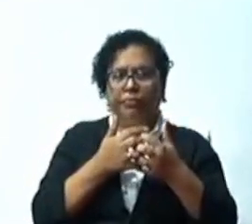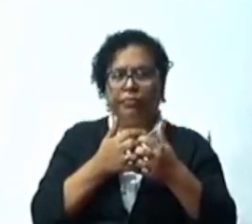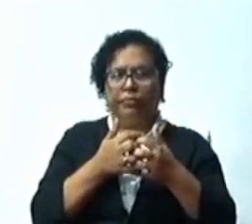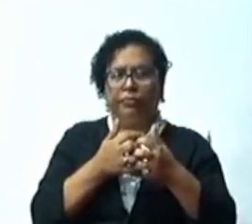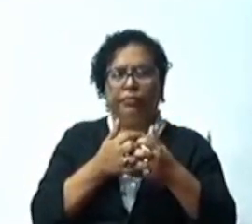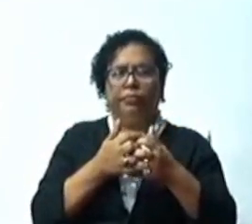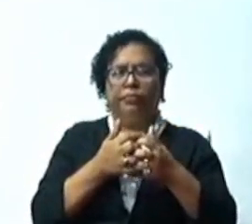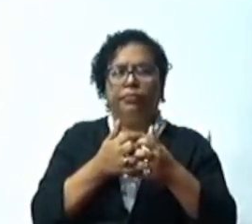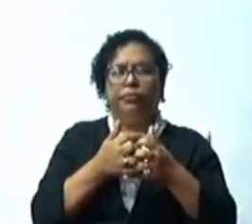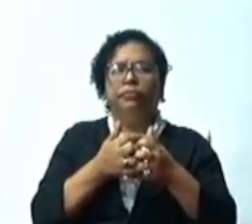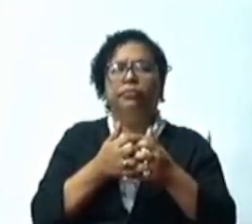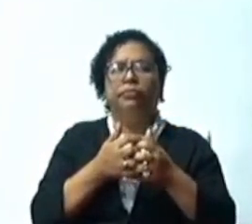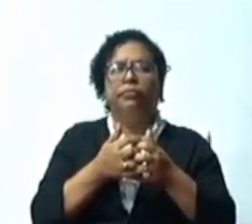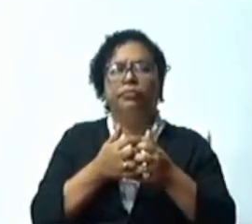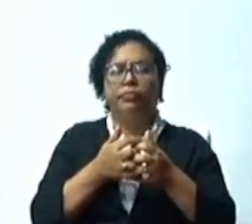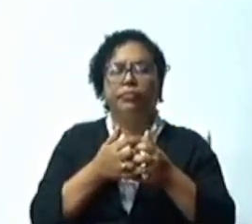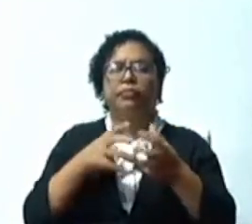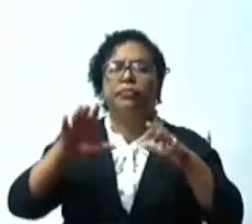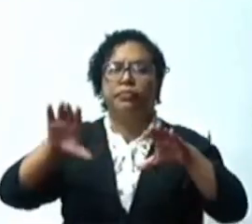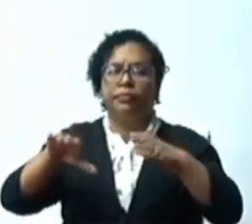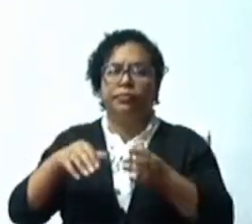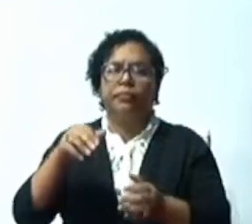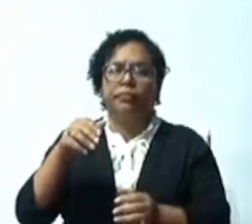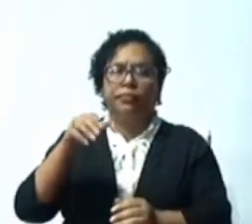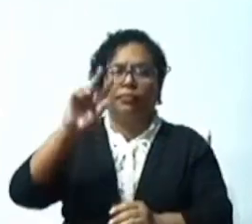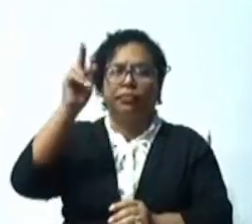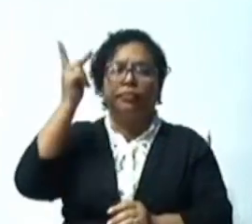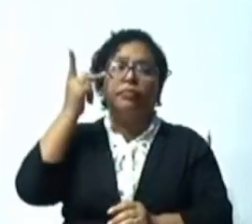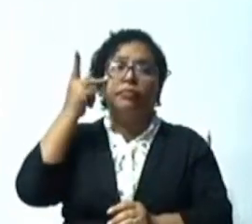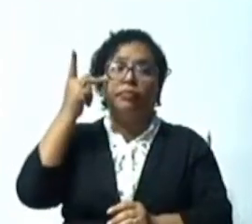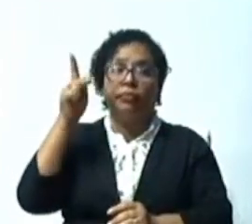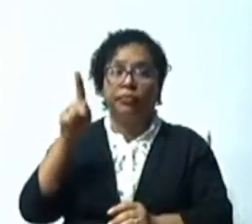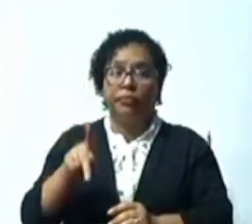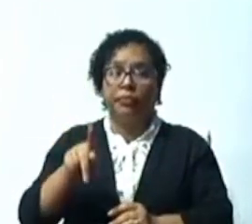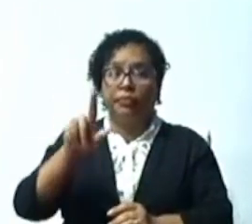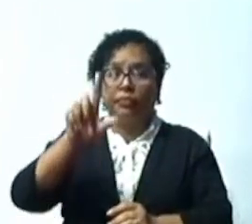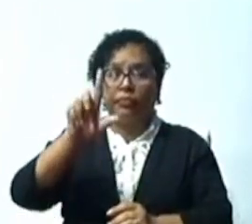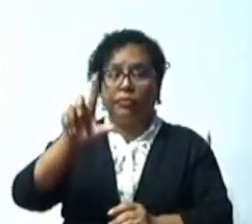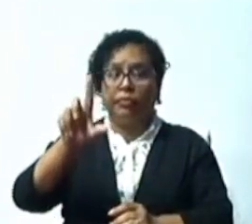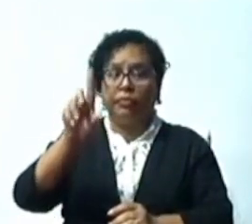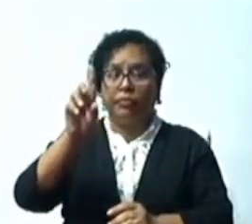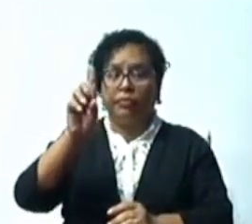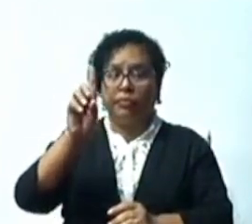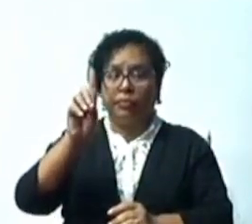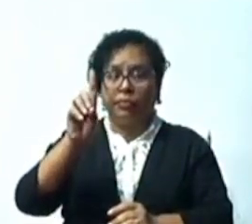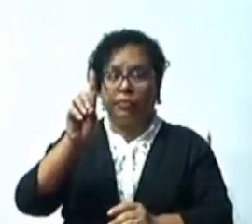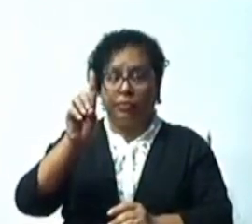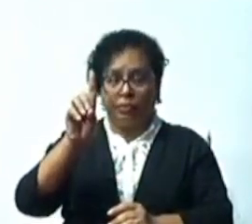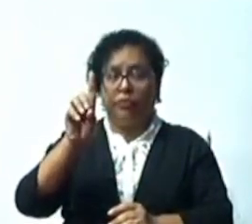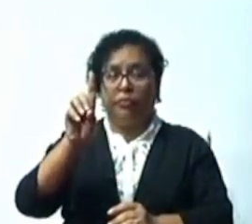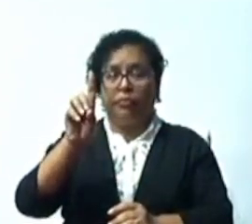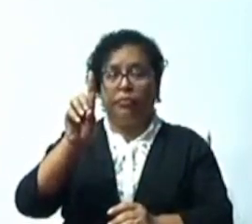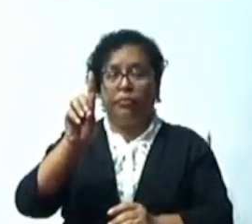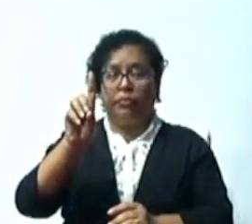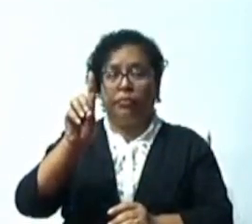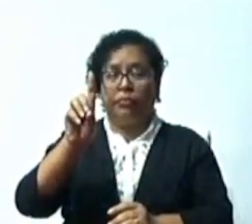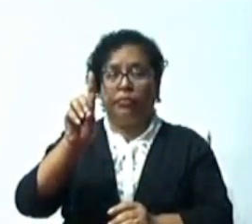el Partido de la Liberación Dominicana, ha sido un abanderado